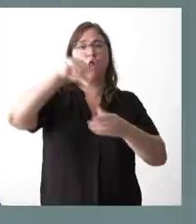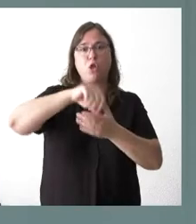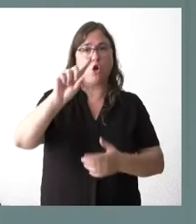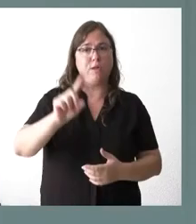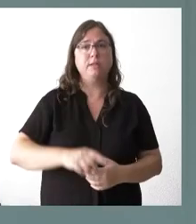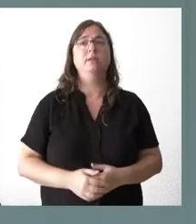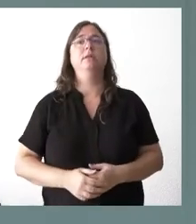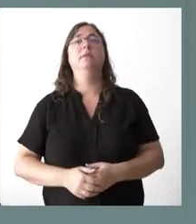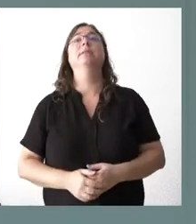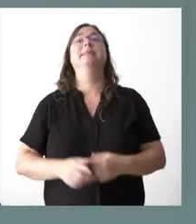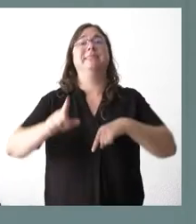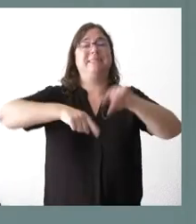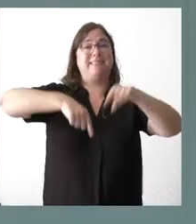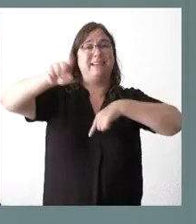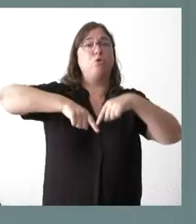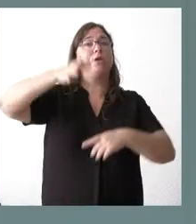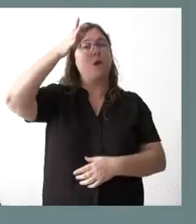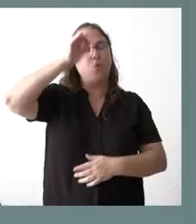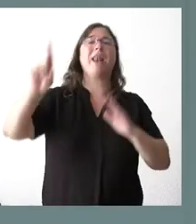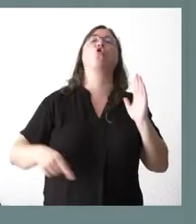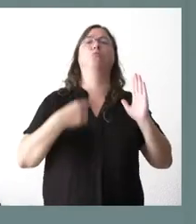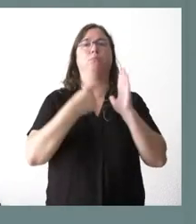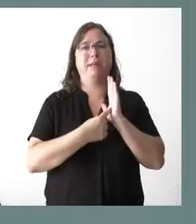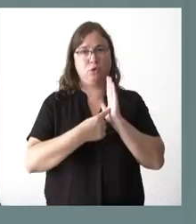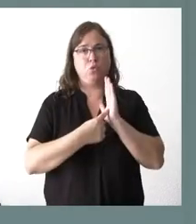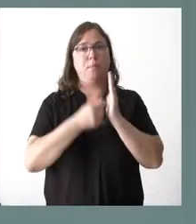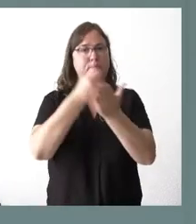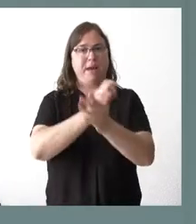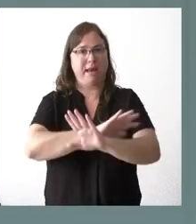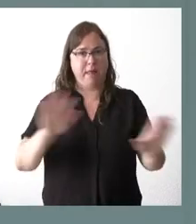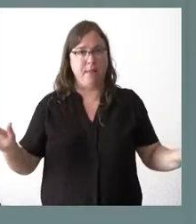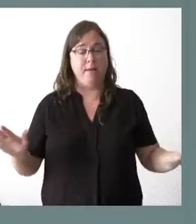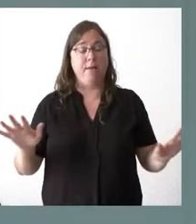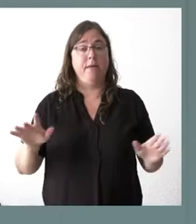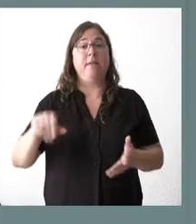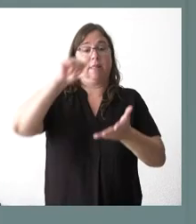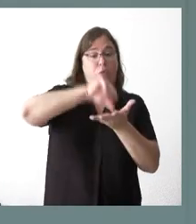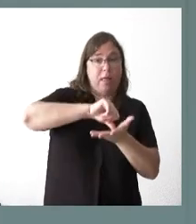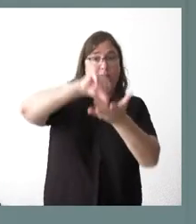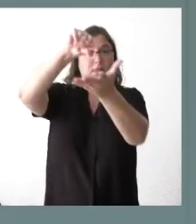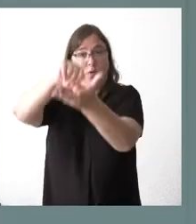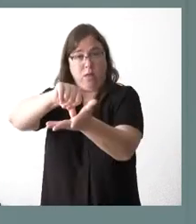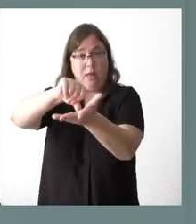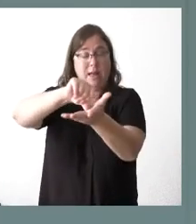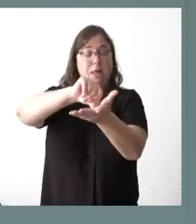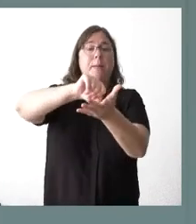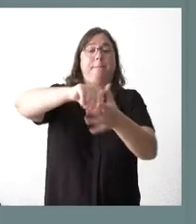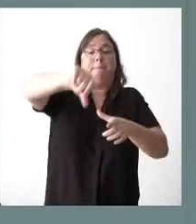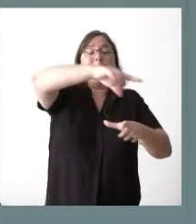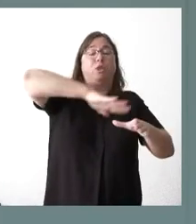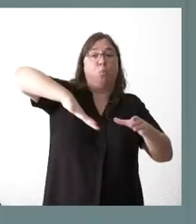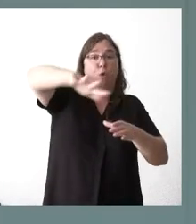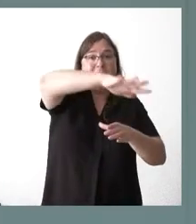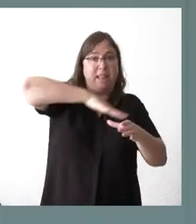El transporte rural lo subvencionamos íntegramente, porque no pagan nada. Y del interurbano y del metropolitano hacemos una